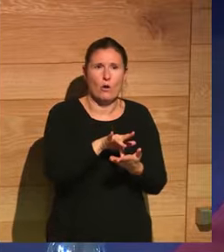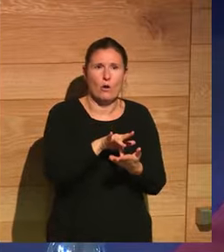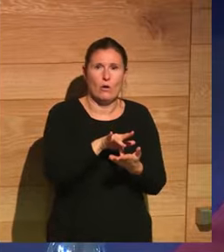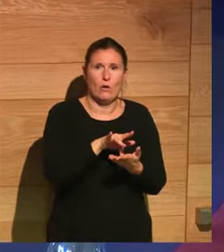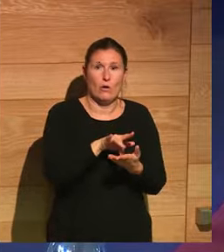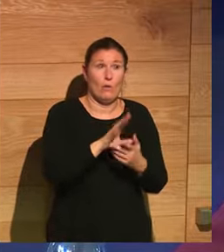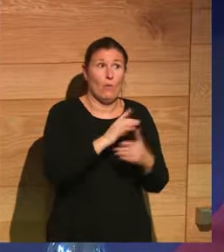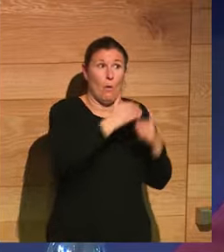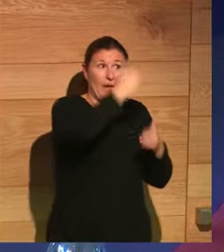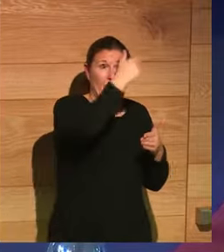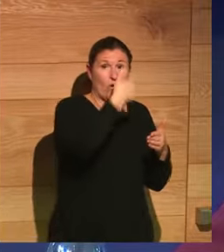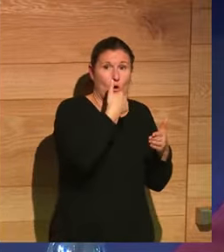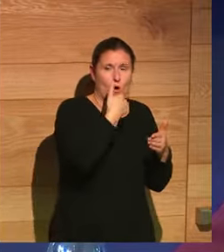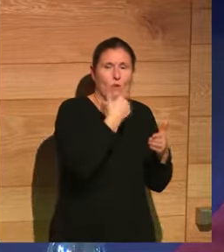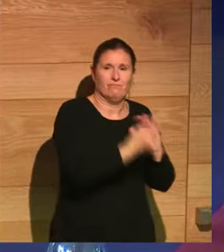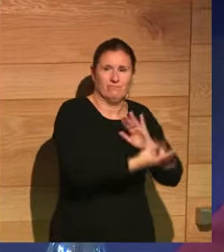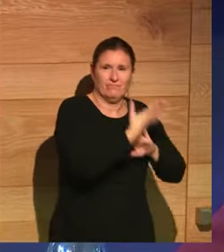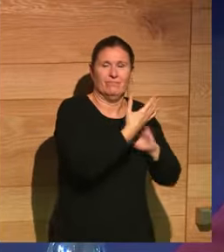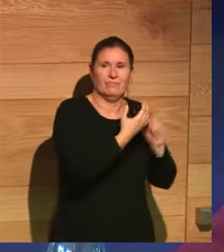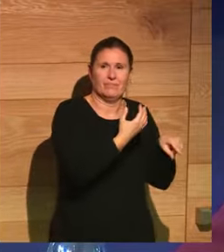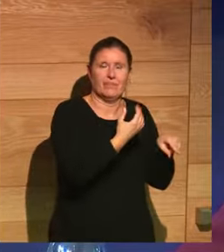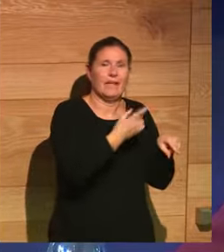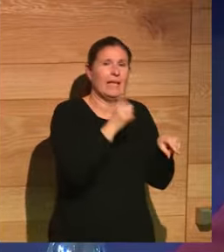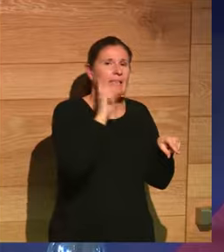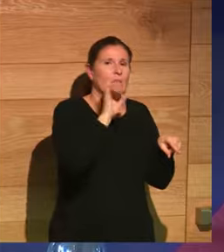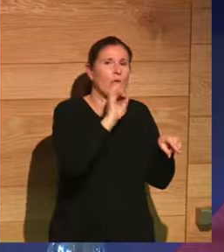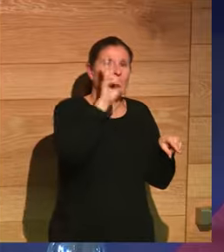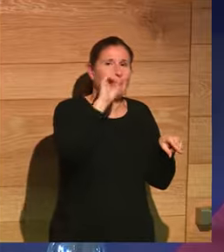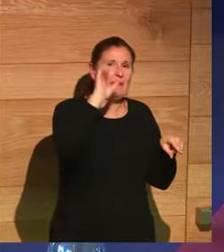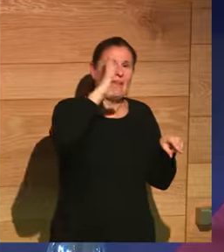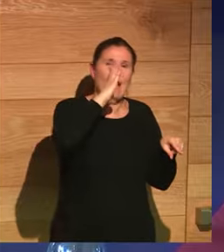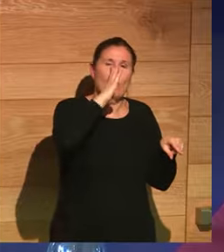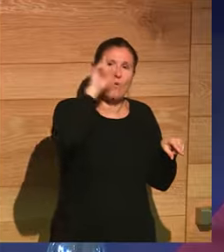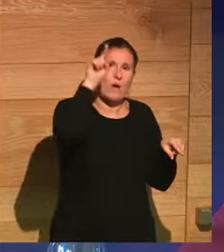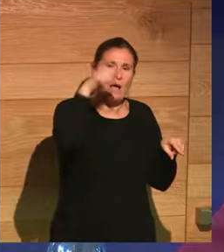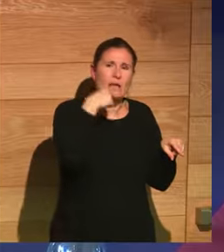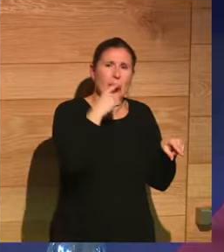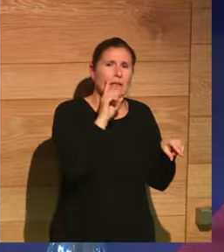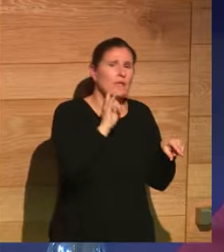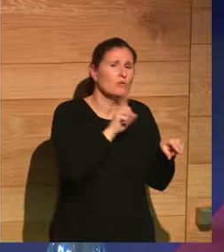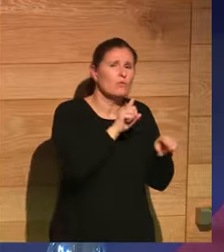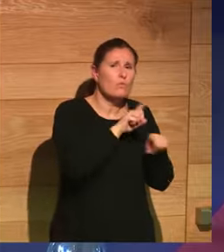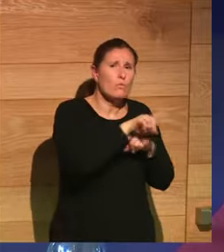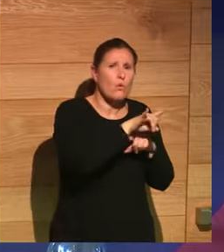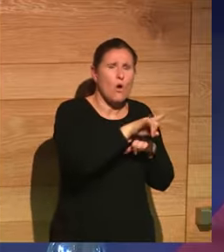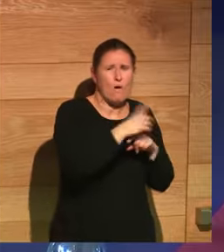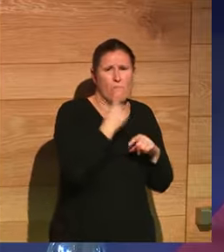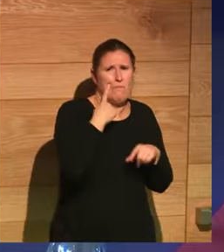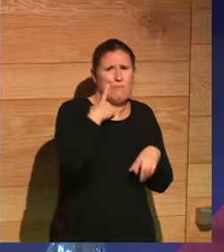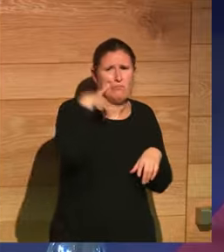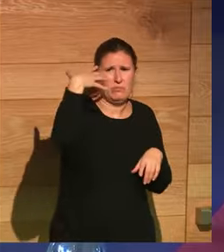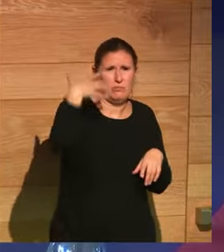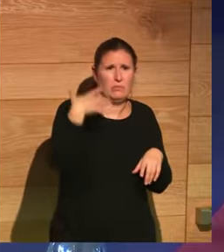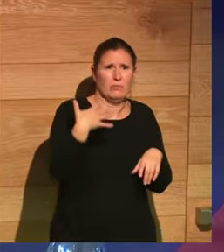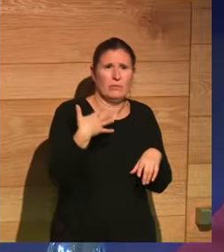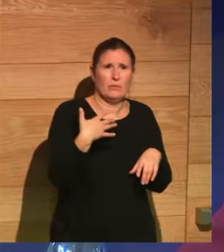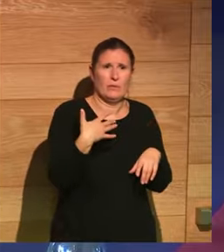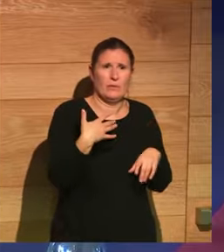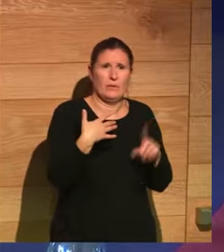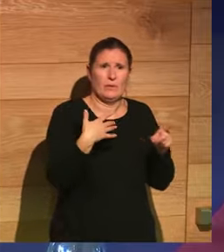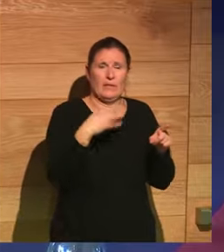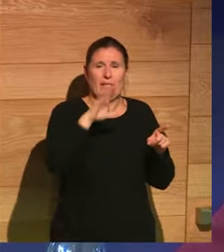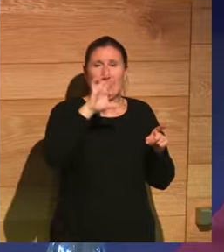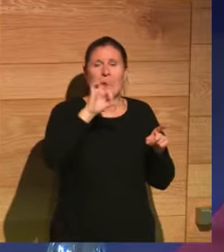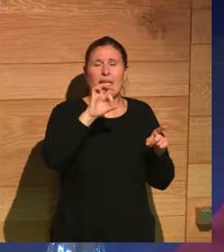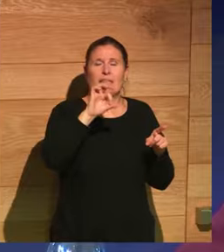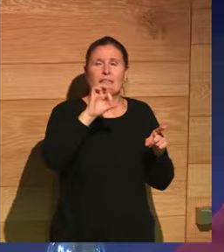propiciado por un periódico The Sun que es el bulo de la luna. Es un bulo absolutamente famoso en el que es